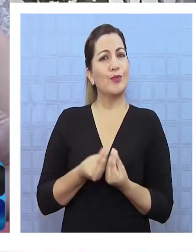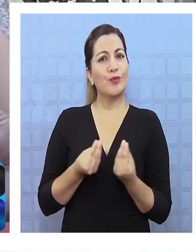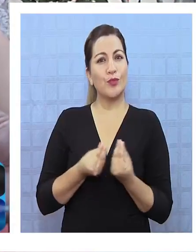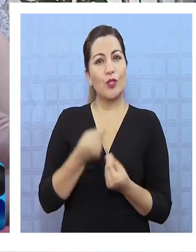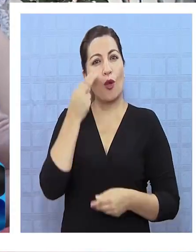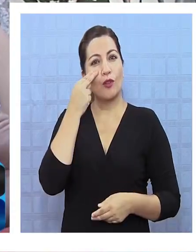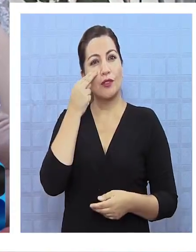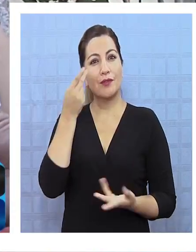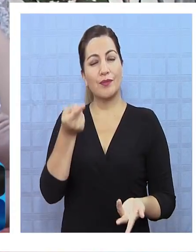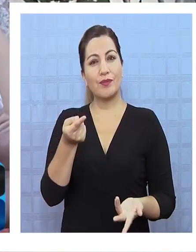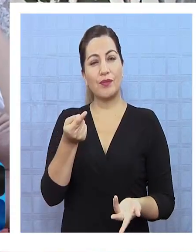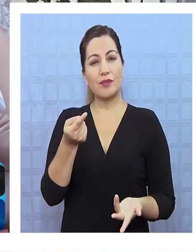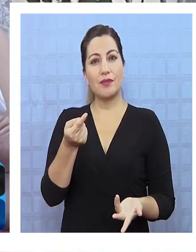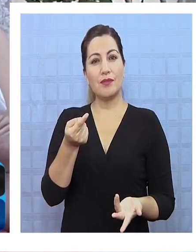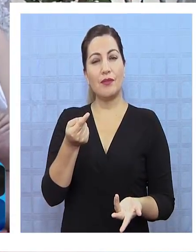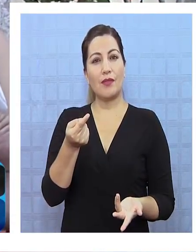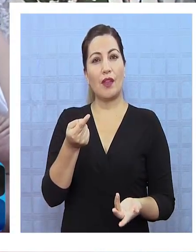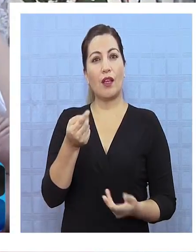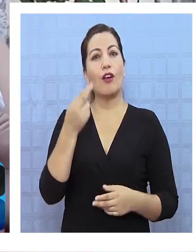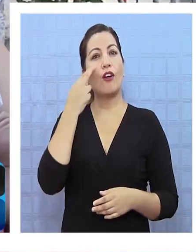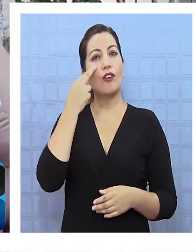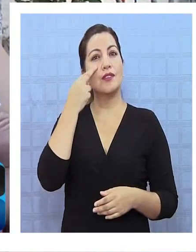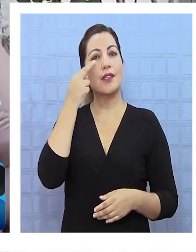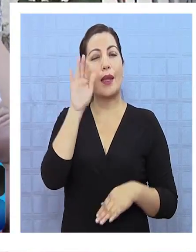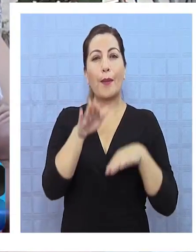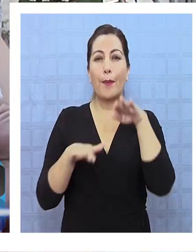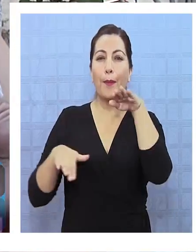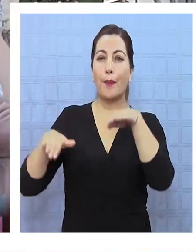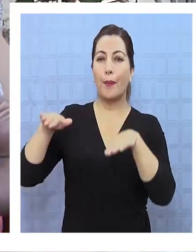conocimos todo lo que es el mar,